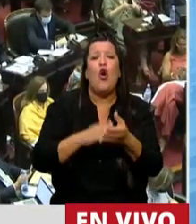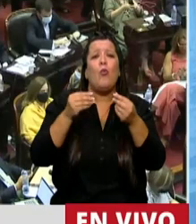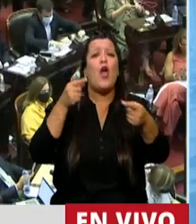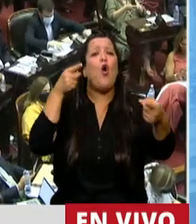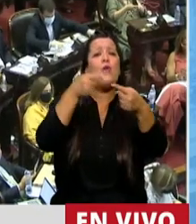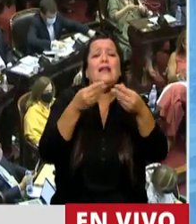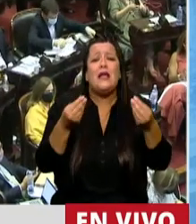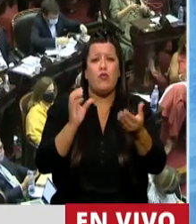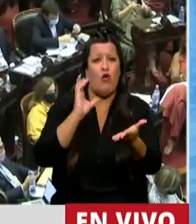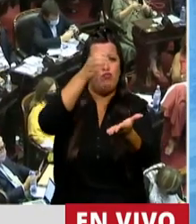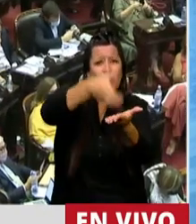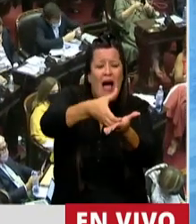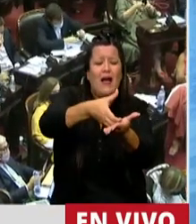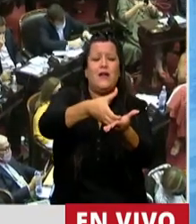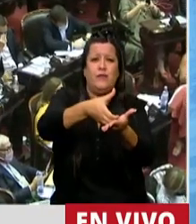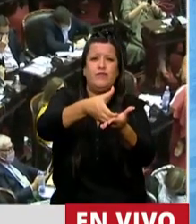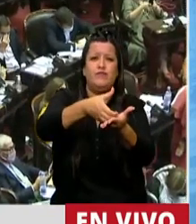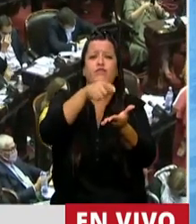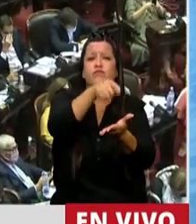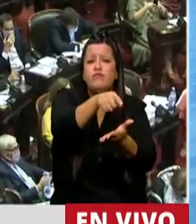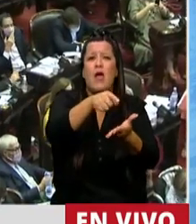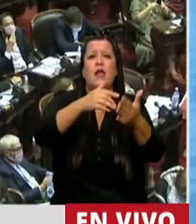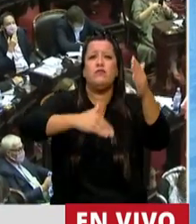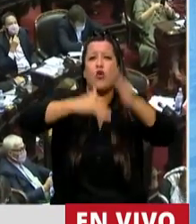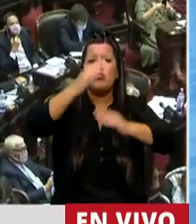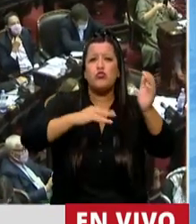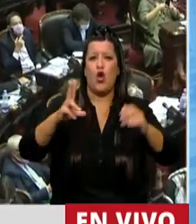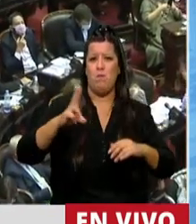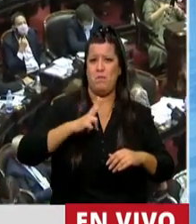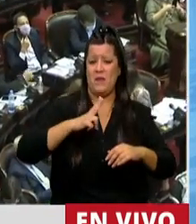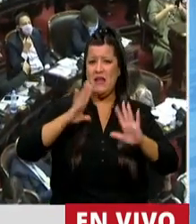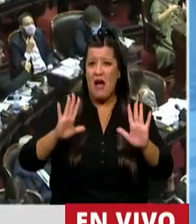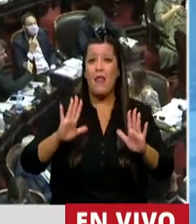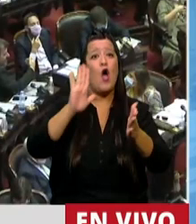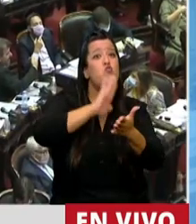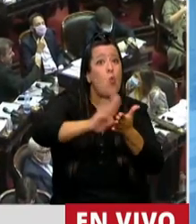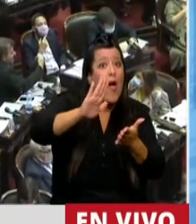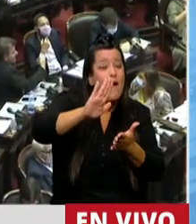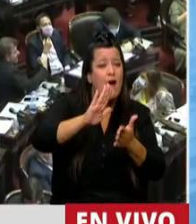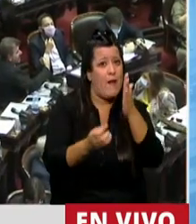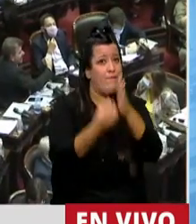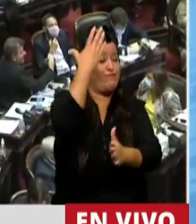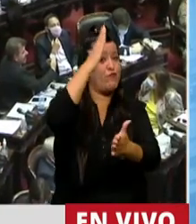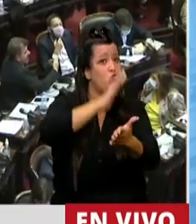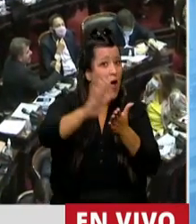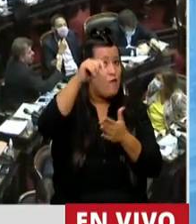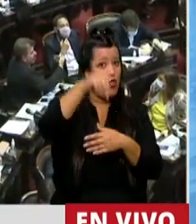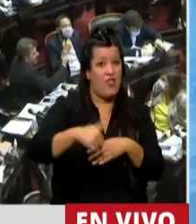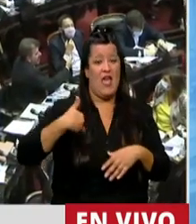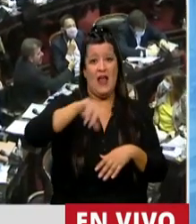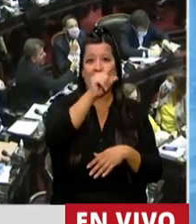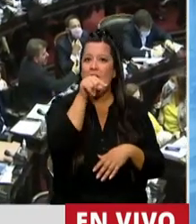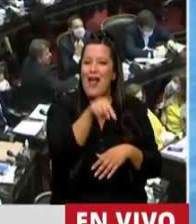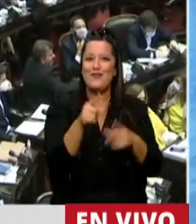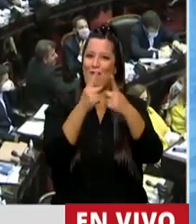específico que es a la inversión en construcción privada nueva en la República Argentina. Y esto es una